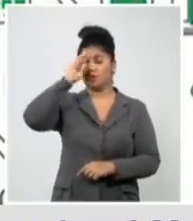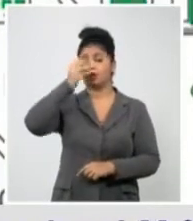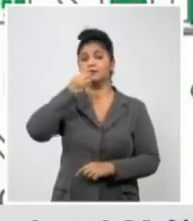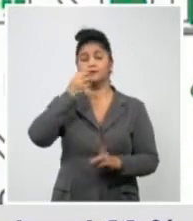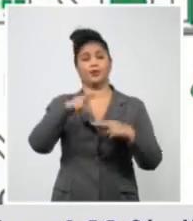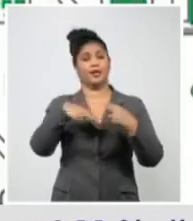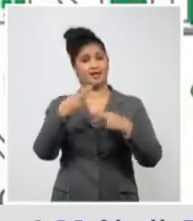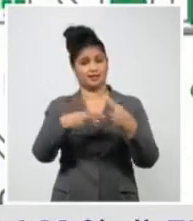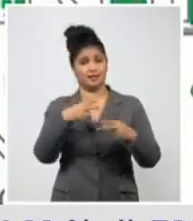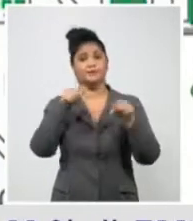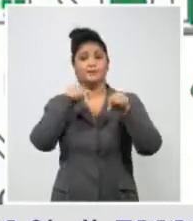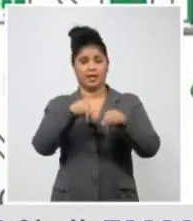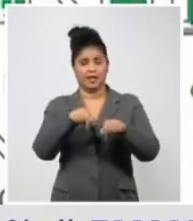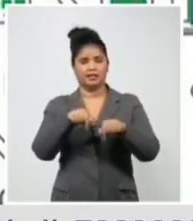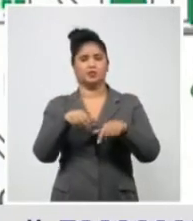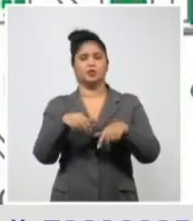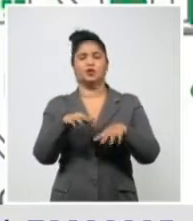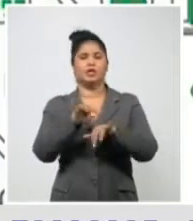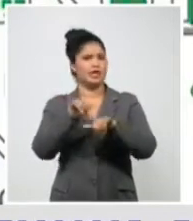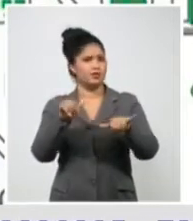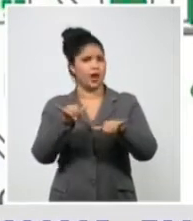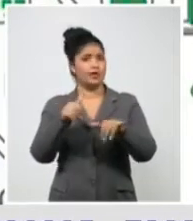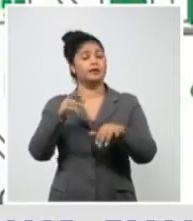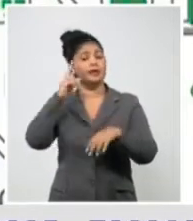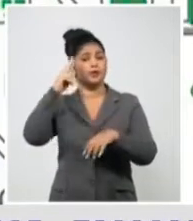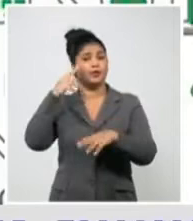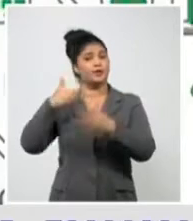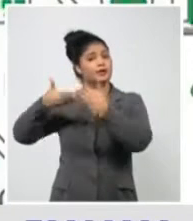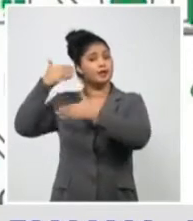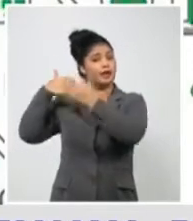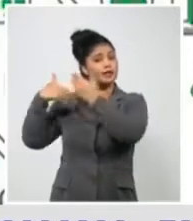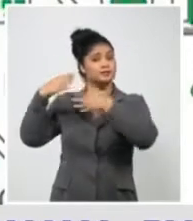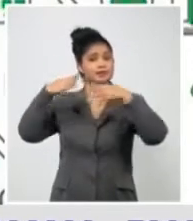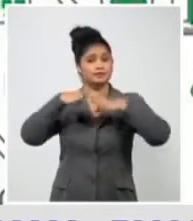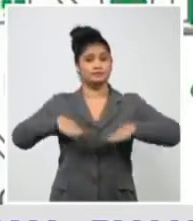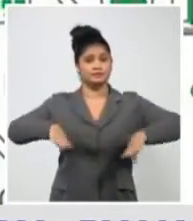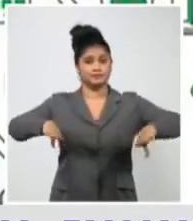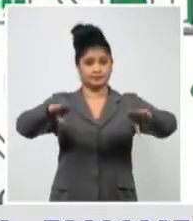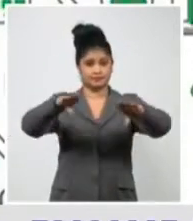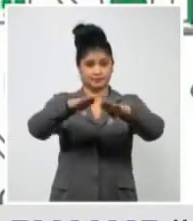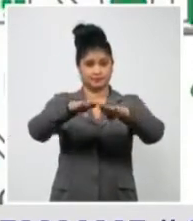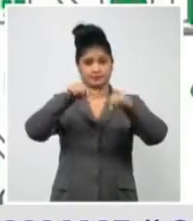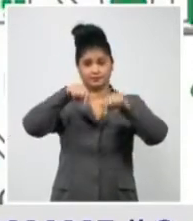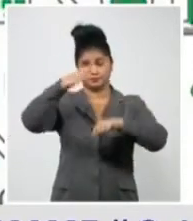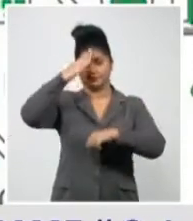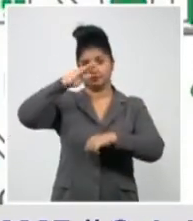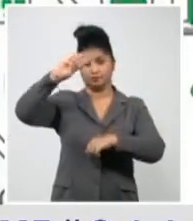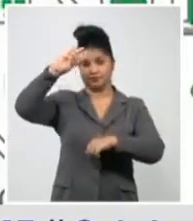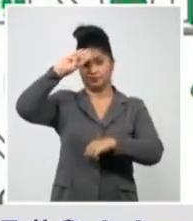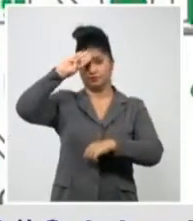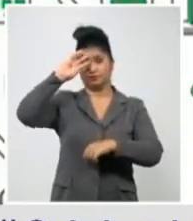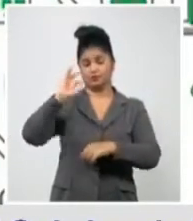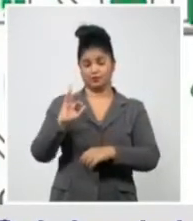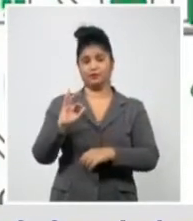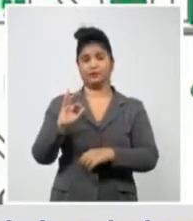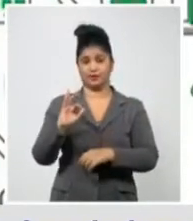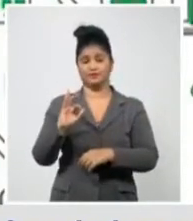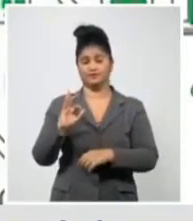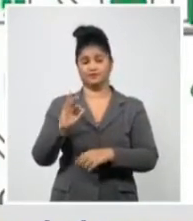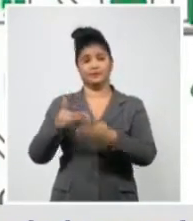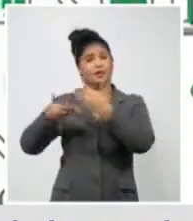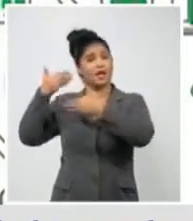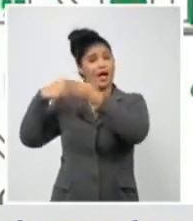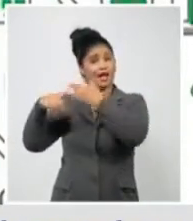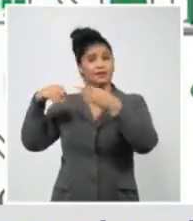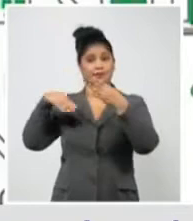se pusieron los resultados que en Cuba, desde el inicio, dentro de los casos importados y después en